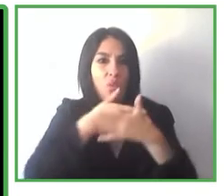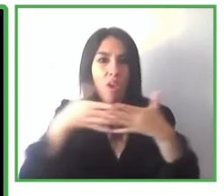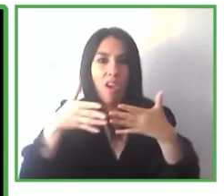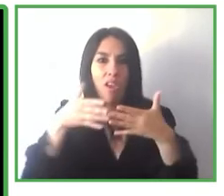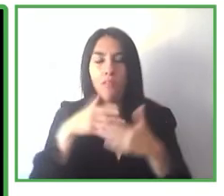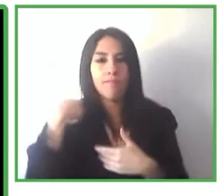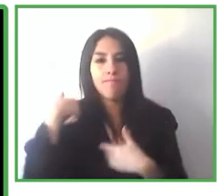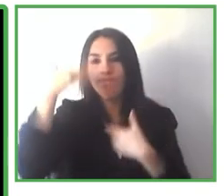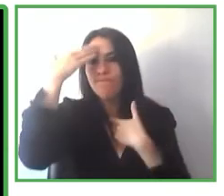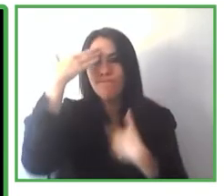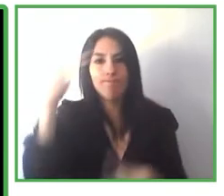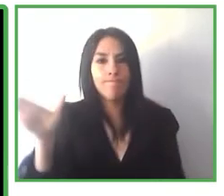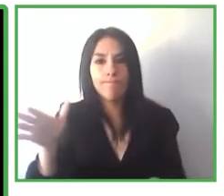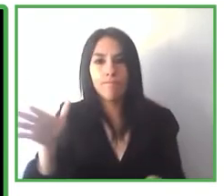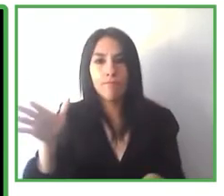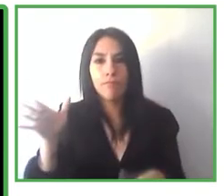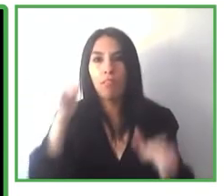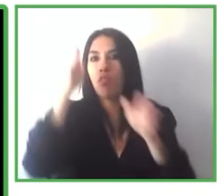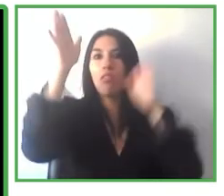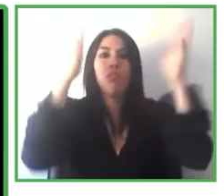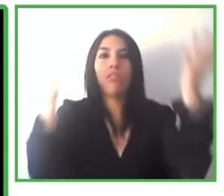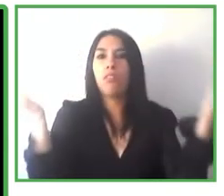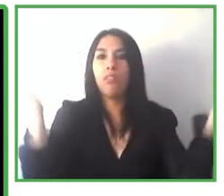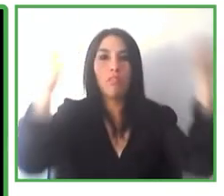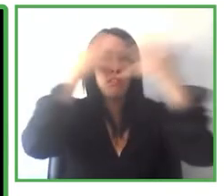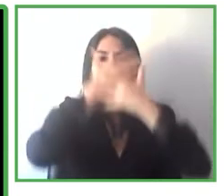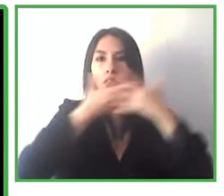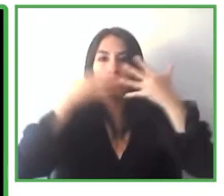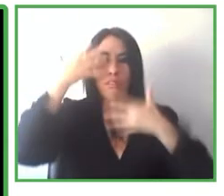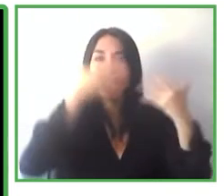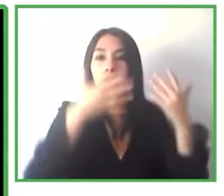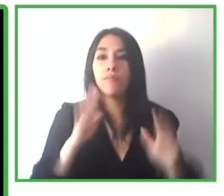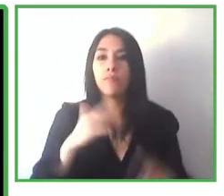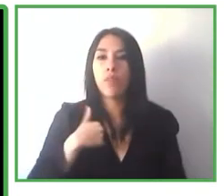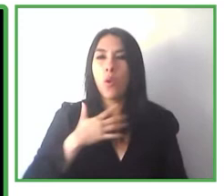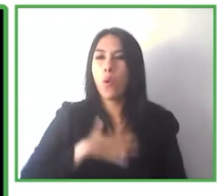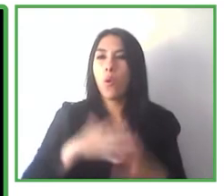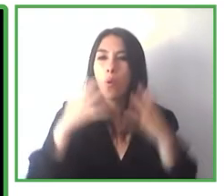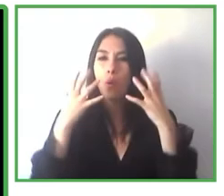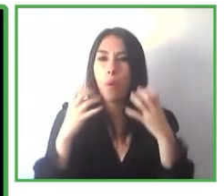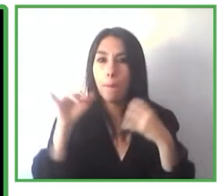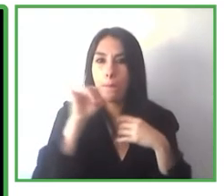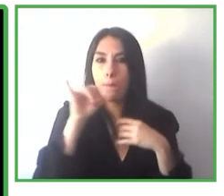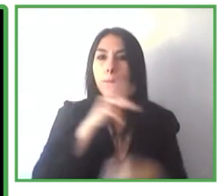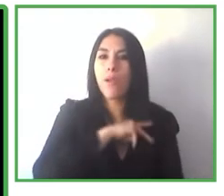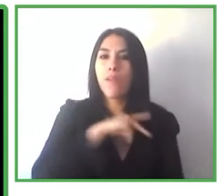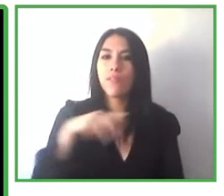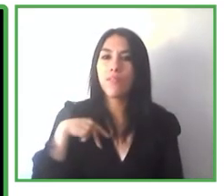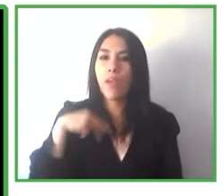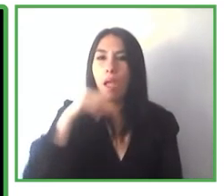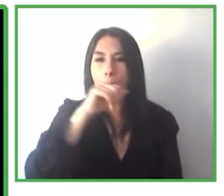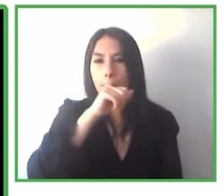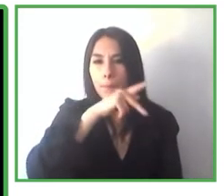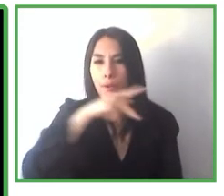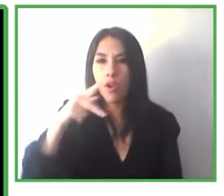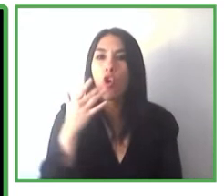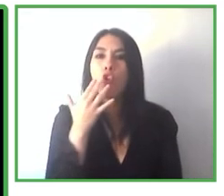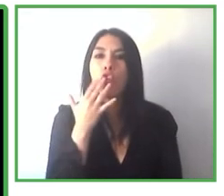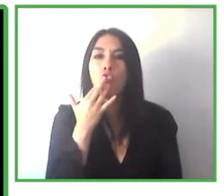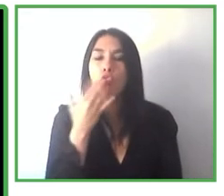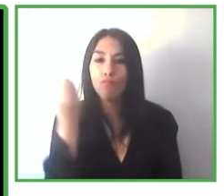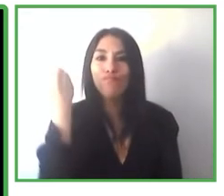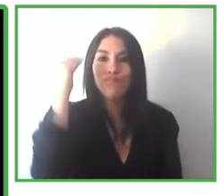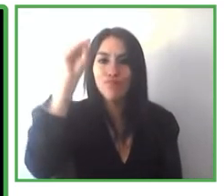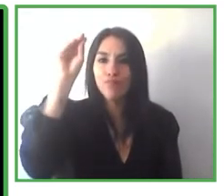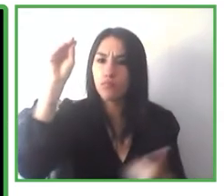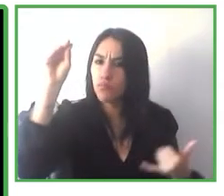mismo código Navilens que ayuda a las personas con discapacidad visual a conocer la señalítica con Navilens Go permite crear una experiencia